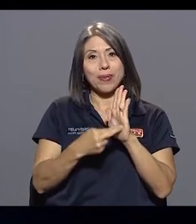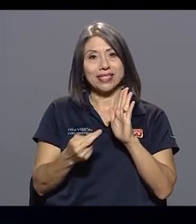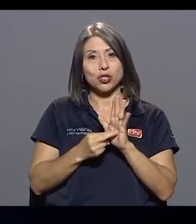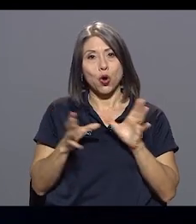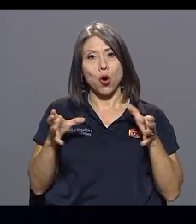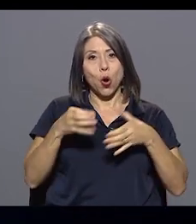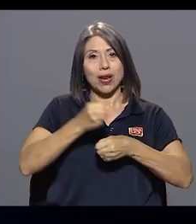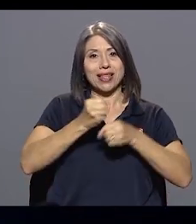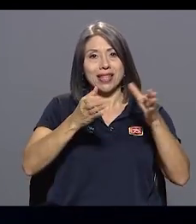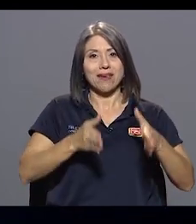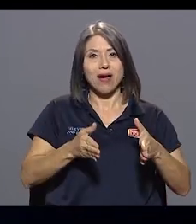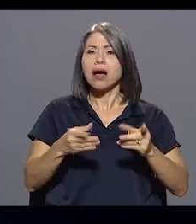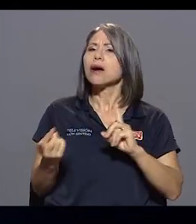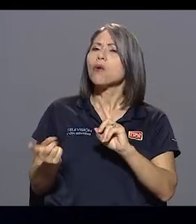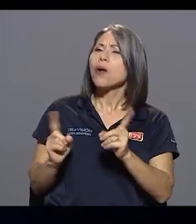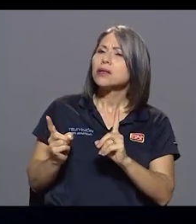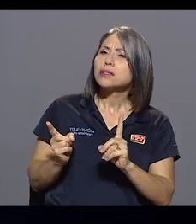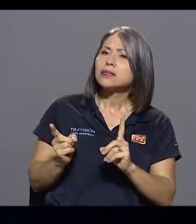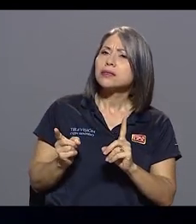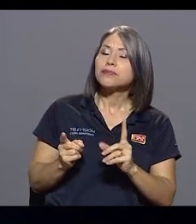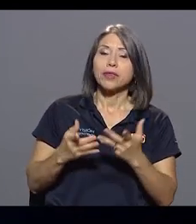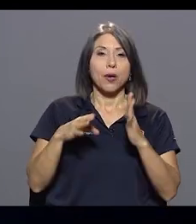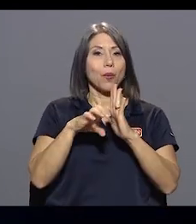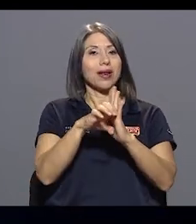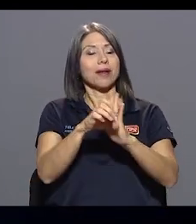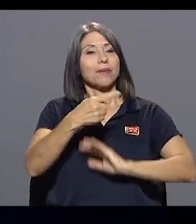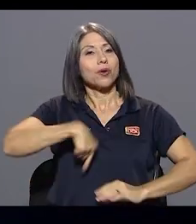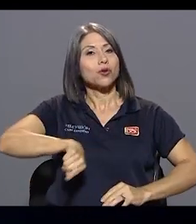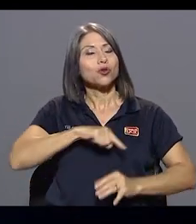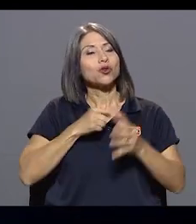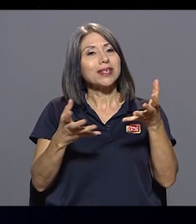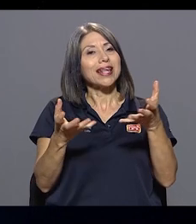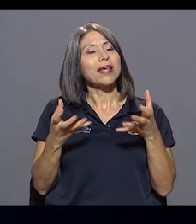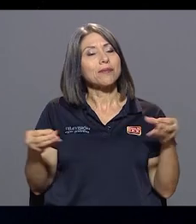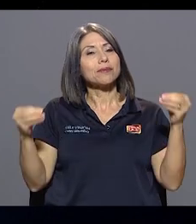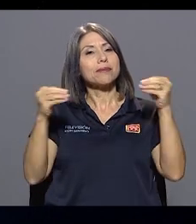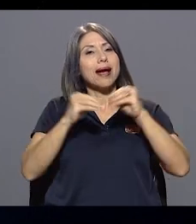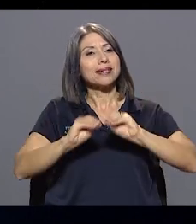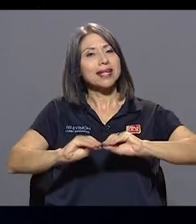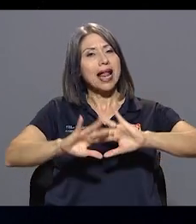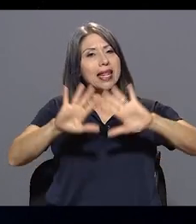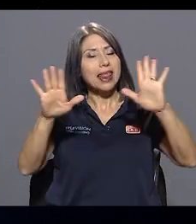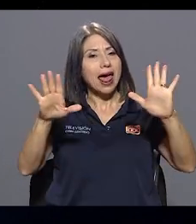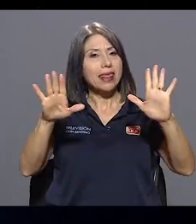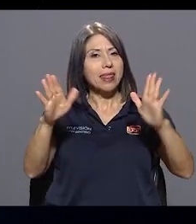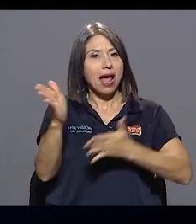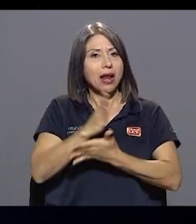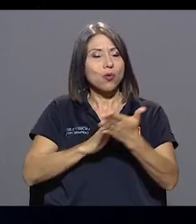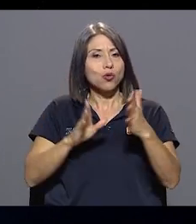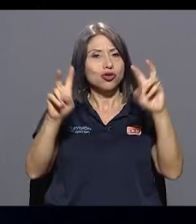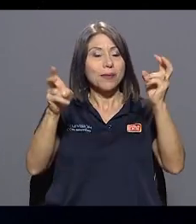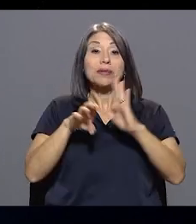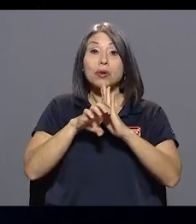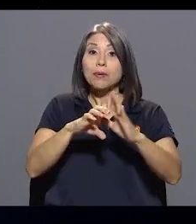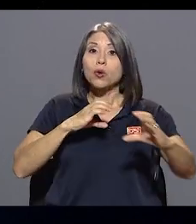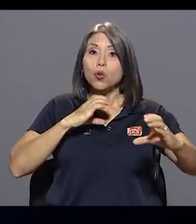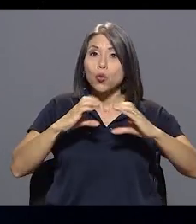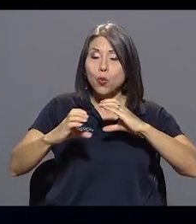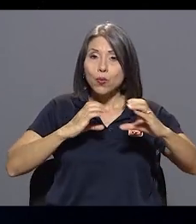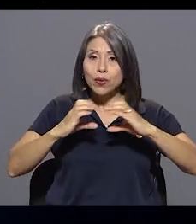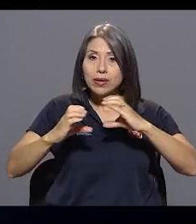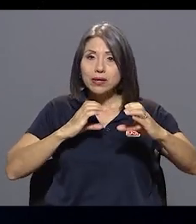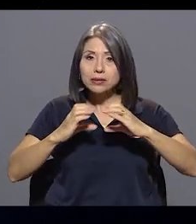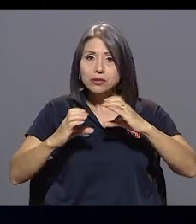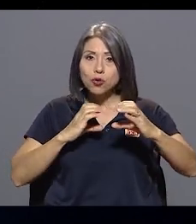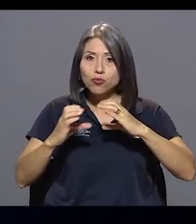Bueno, por ejemplo, el tema, nosotros queríamos más claridad, por ejemplo, en algunos temas, como el tema de la comunicación, la posibilidad de que